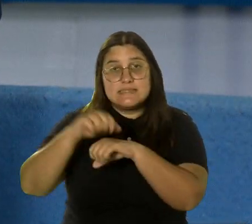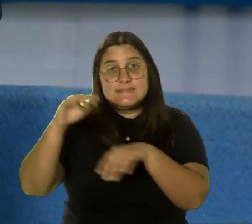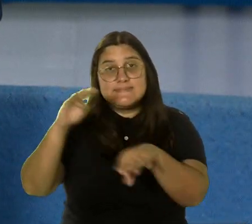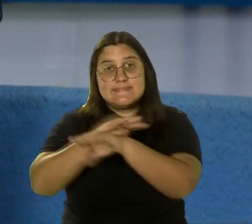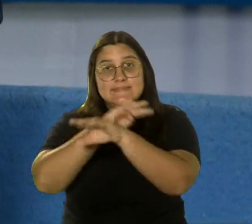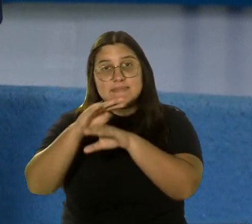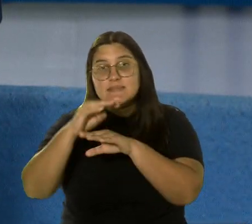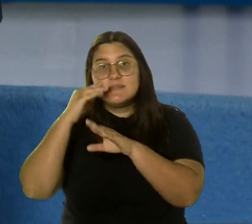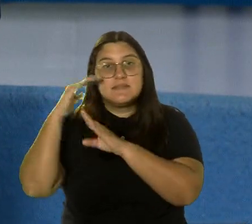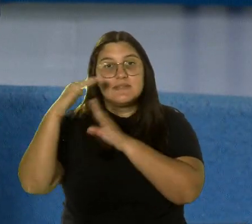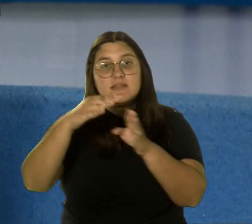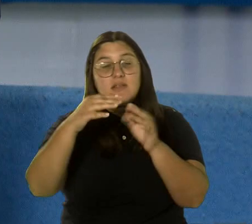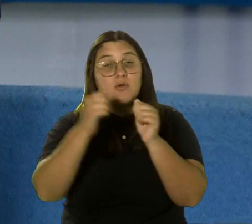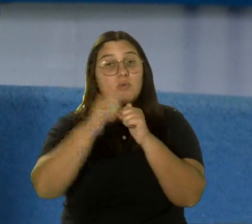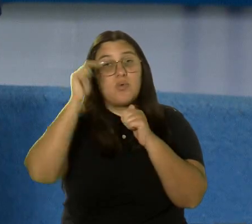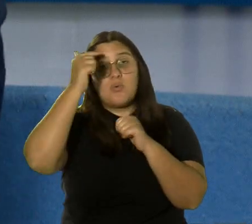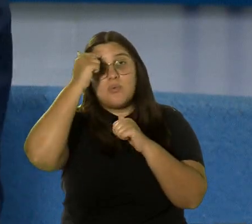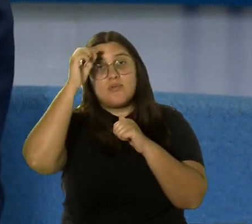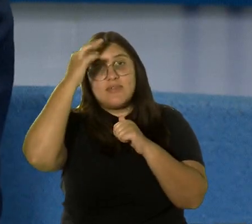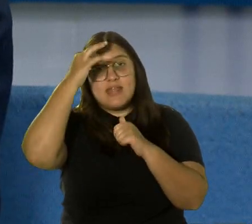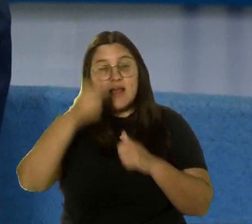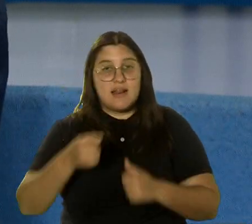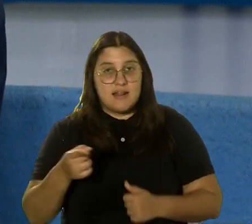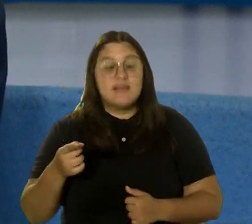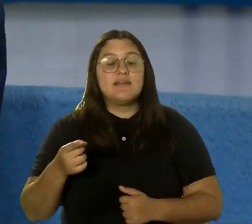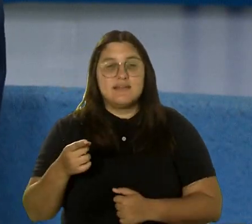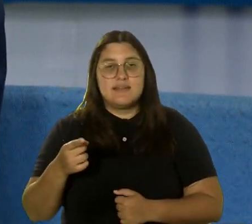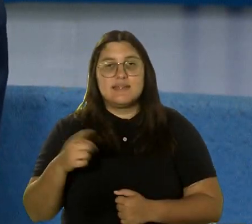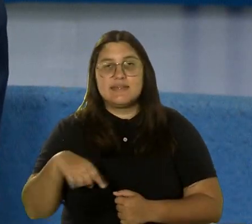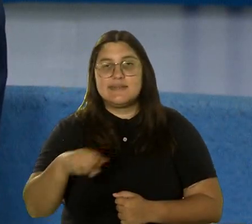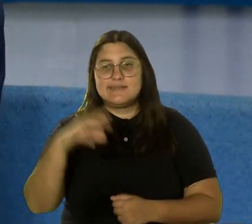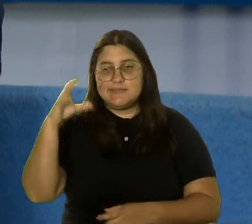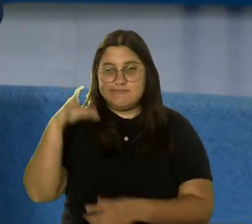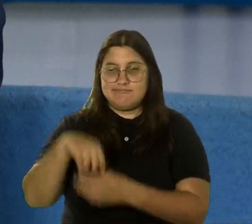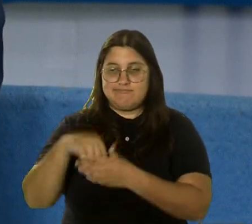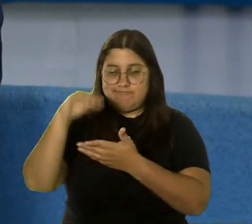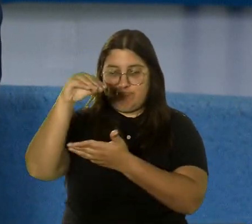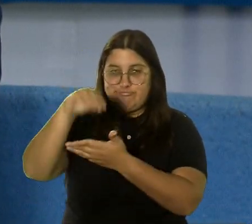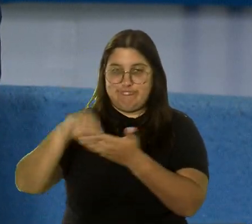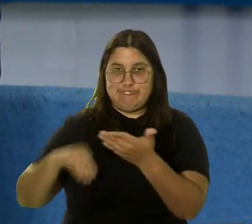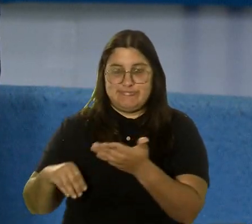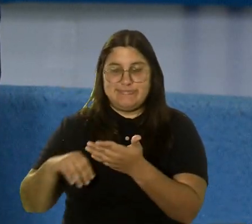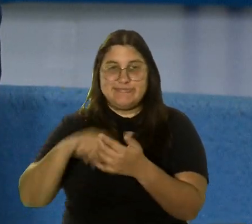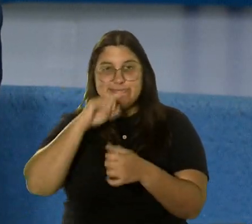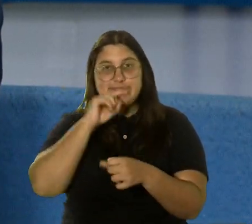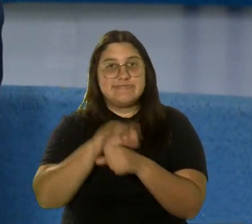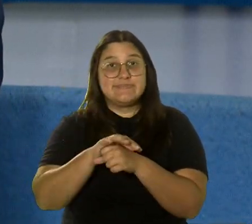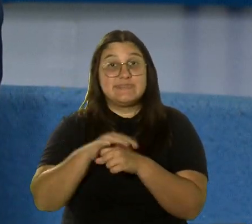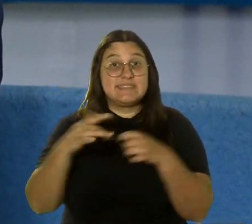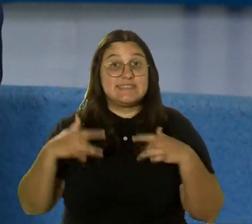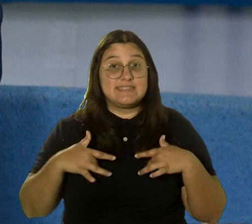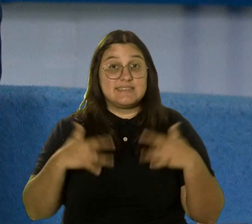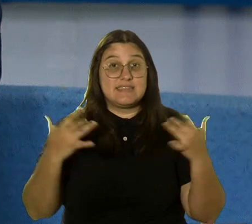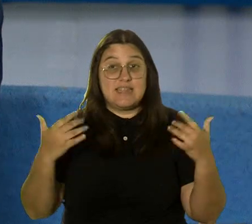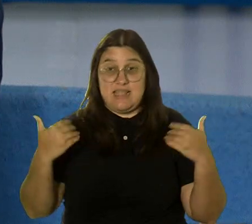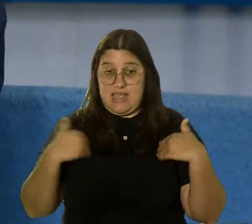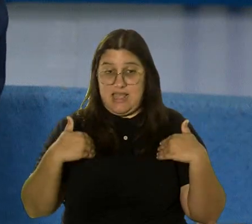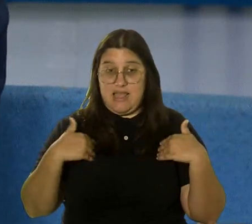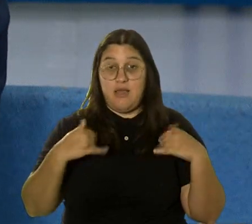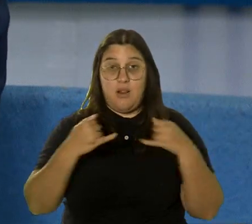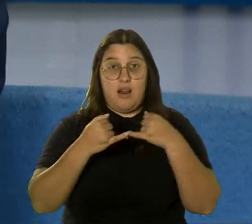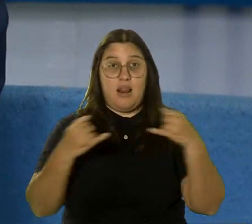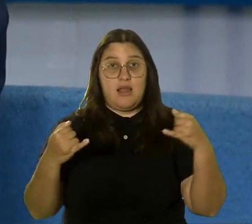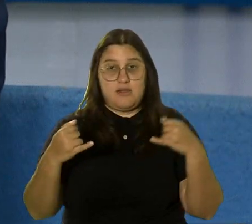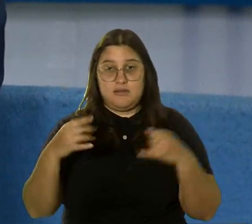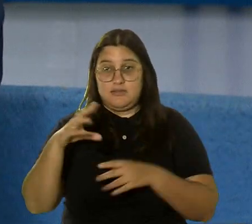directa con el gobierno federal, que llene el perfil dentro de la confirmación del evento, pues hay un link donde ellos tienen que